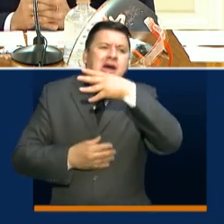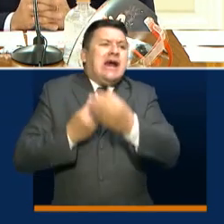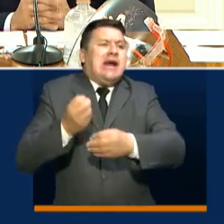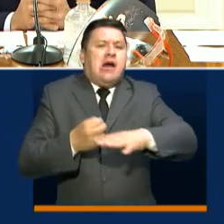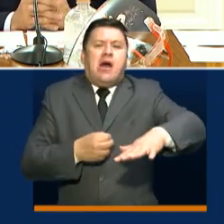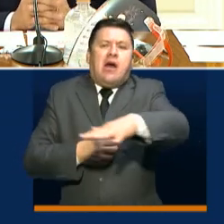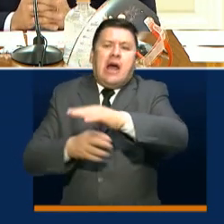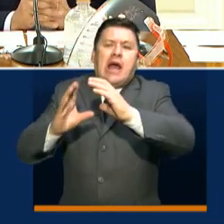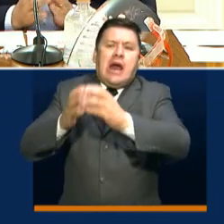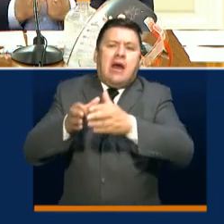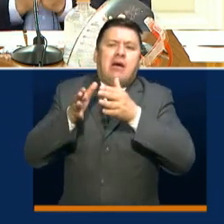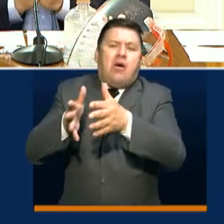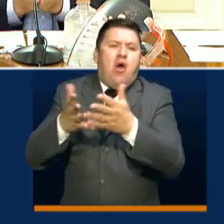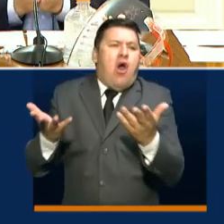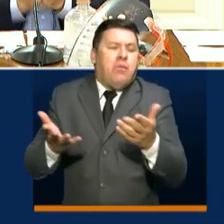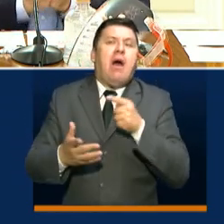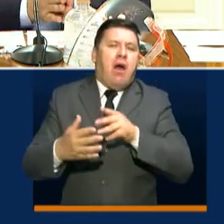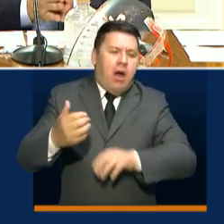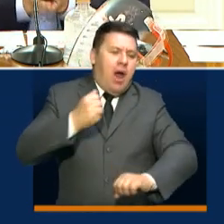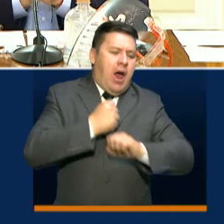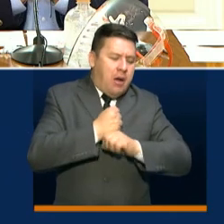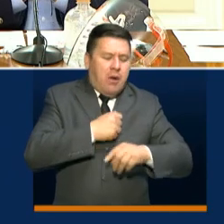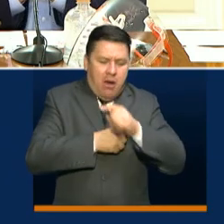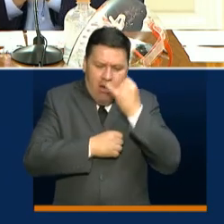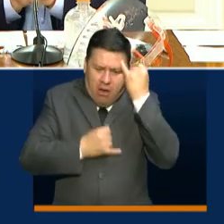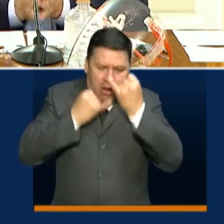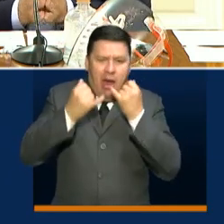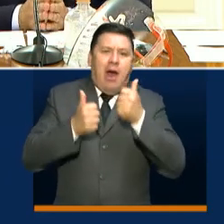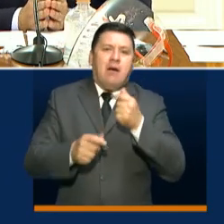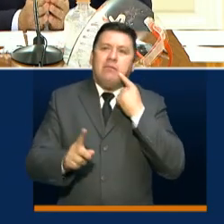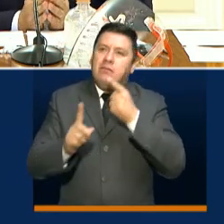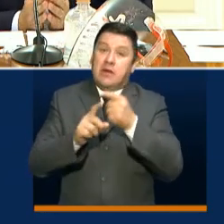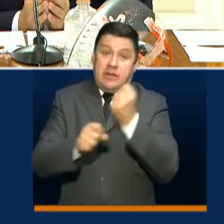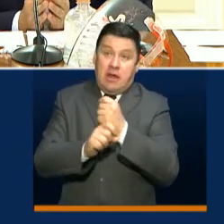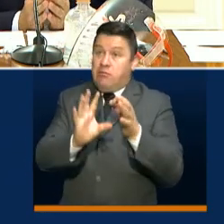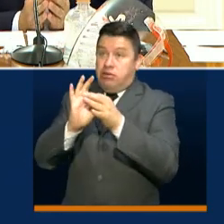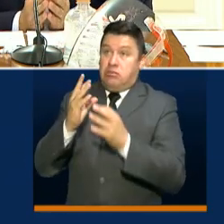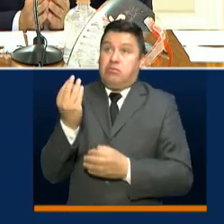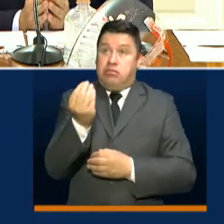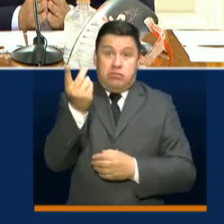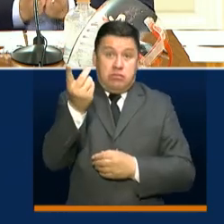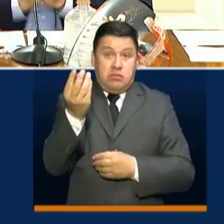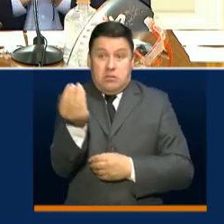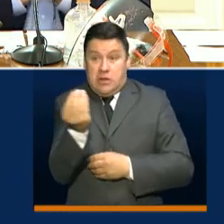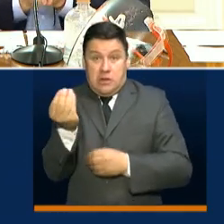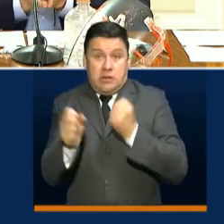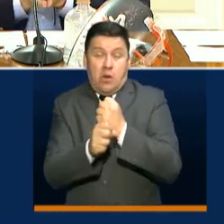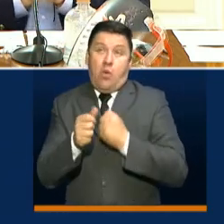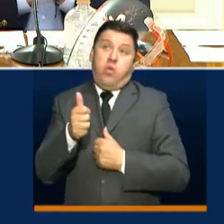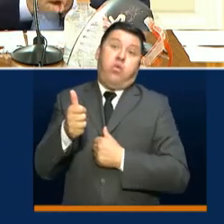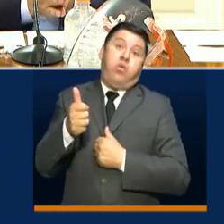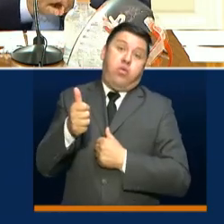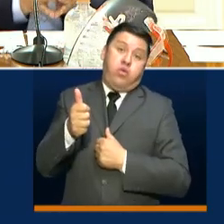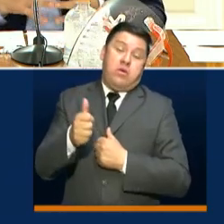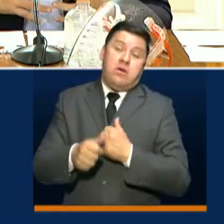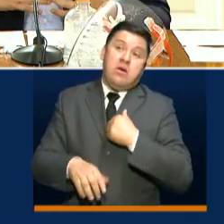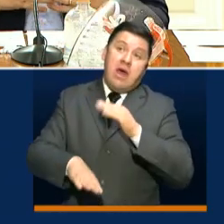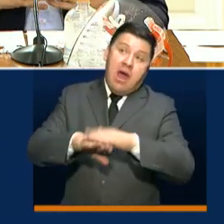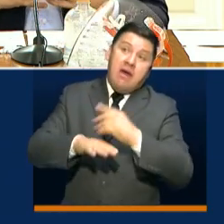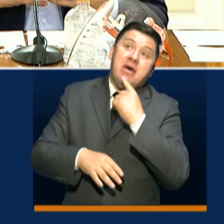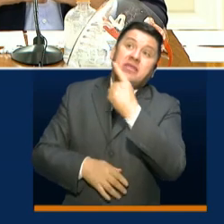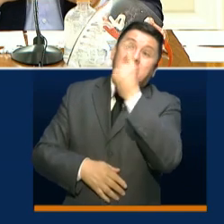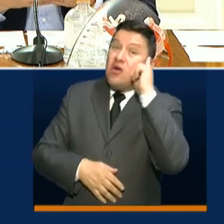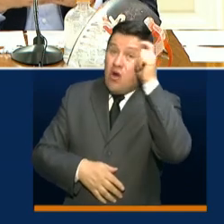importante. Y yo quiero también hacer referencia a ese trabajo en equipo que ustedes tienen allá y decirle, gobernadora,